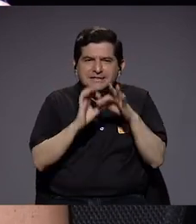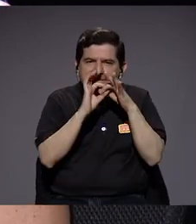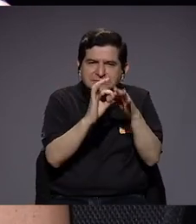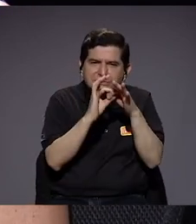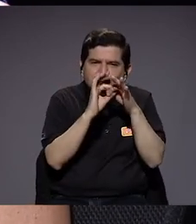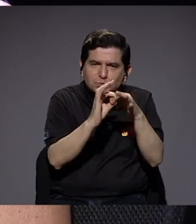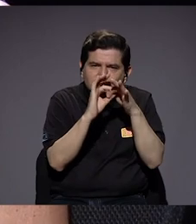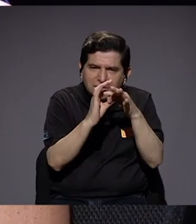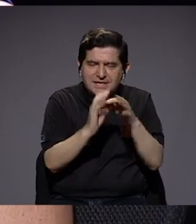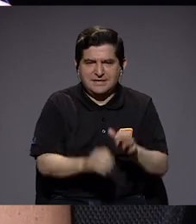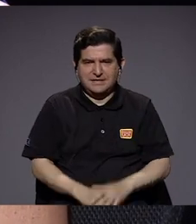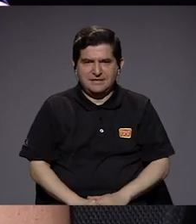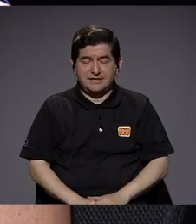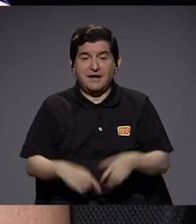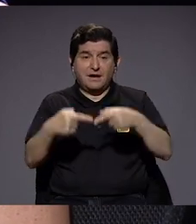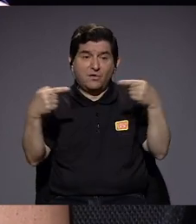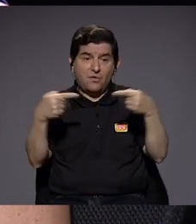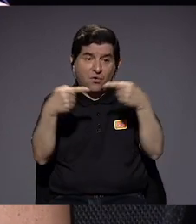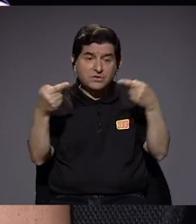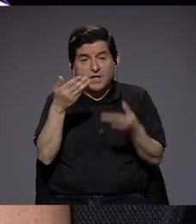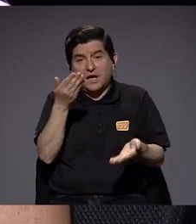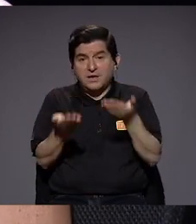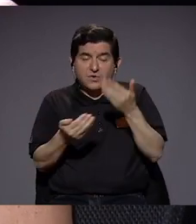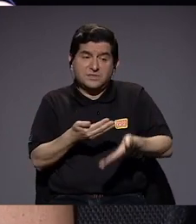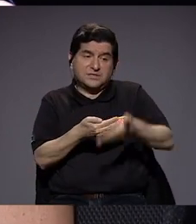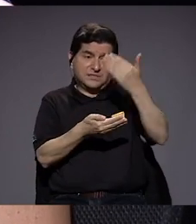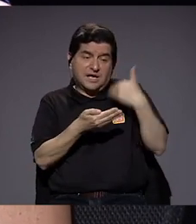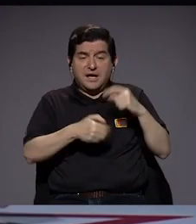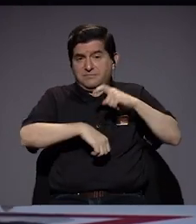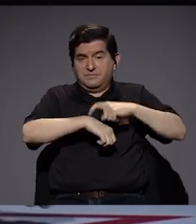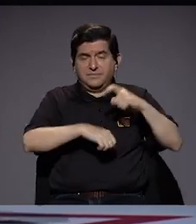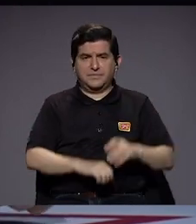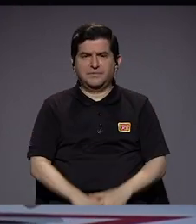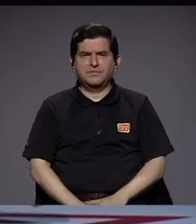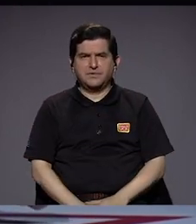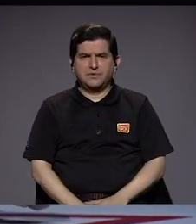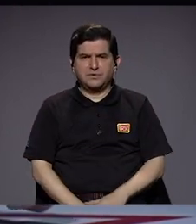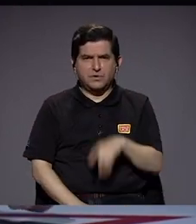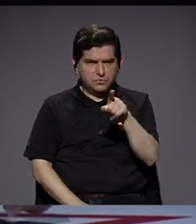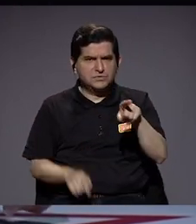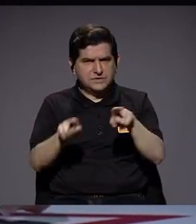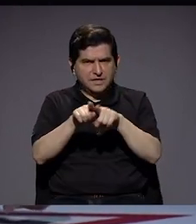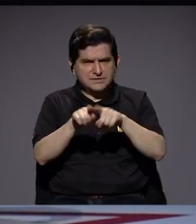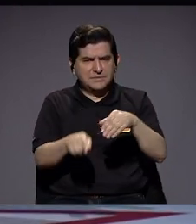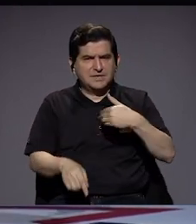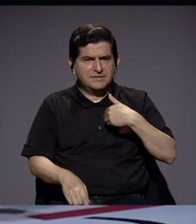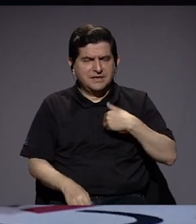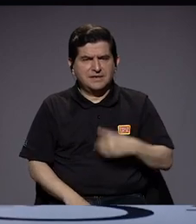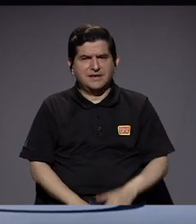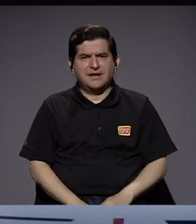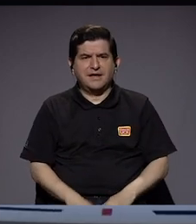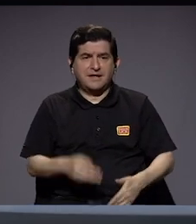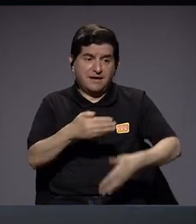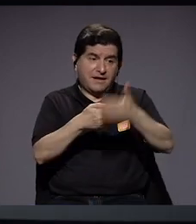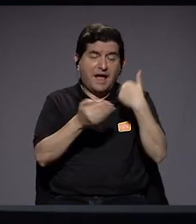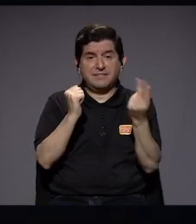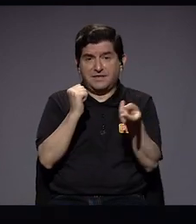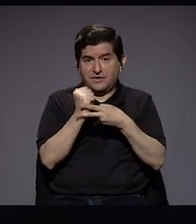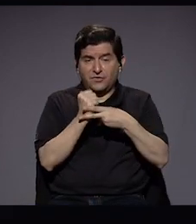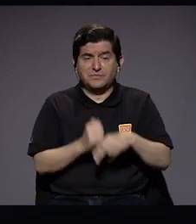en contraposición a las anteriores. Inclusive ha tenido también salidas en algún momento en las anteriores